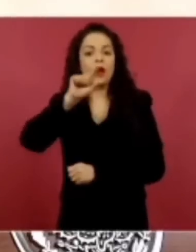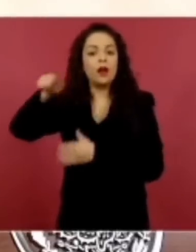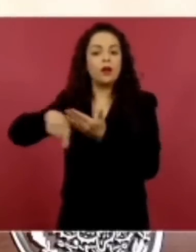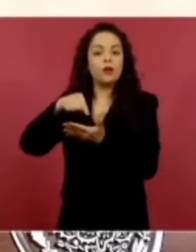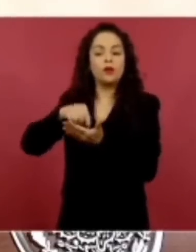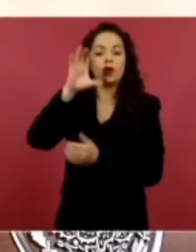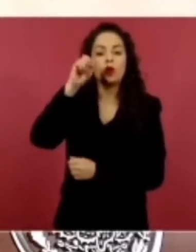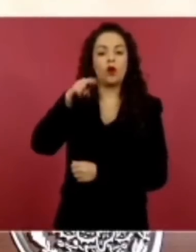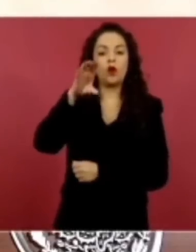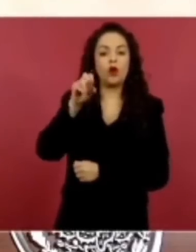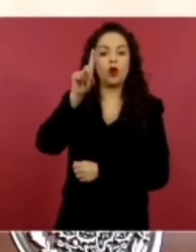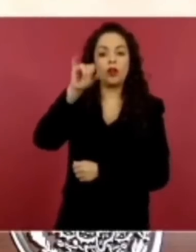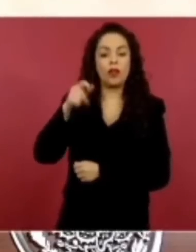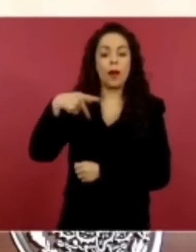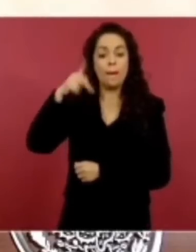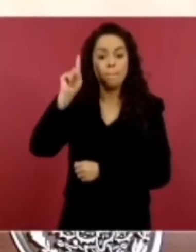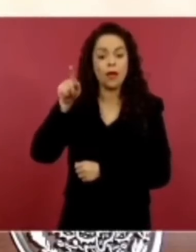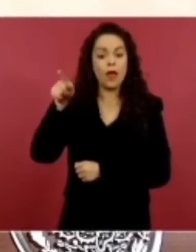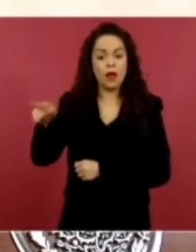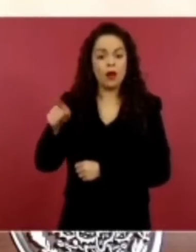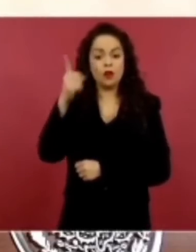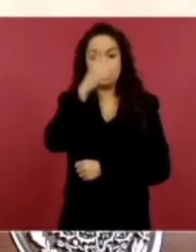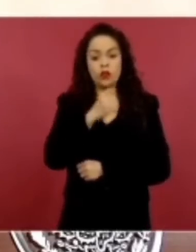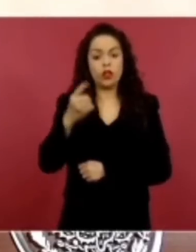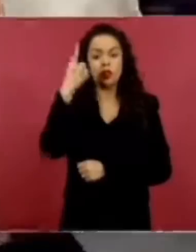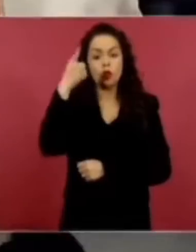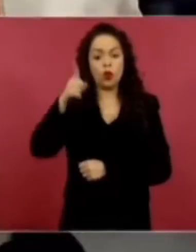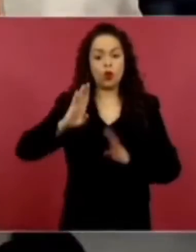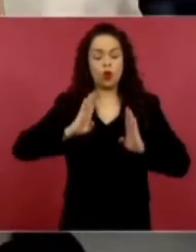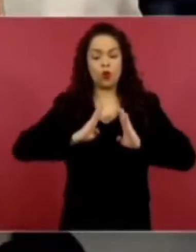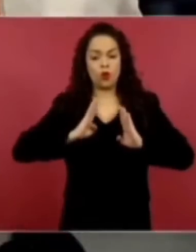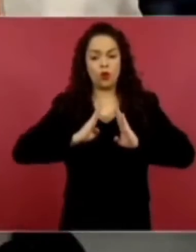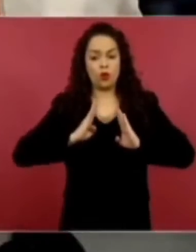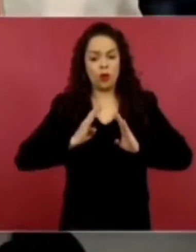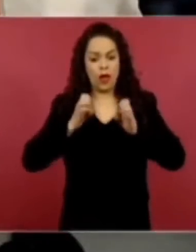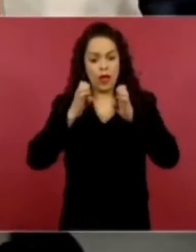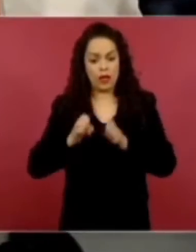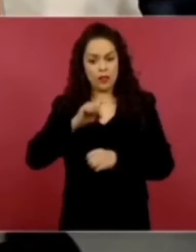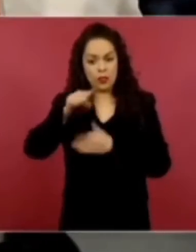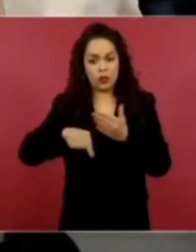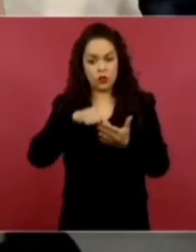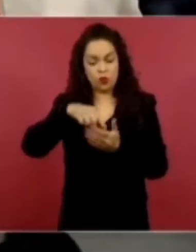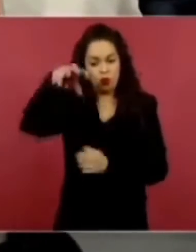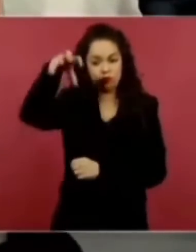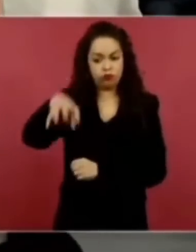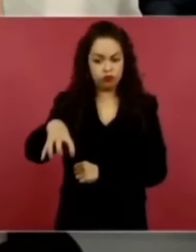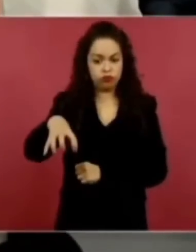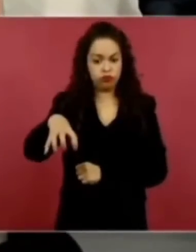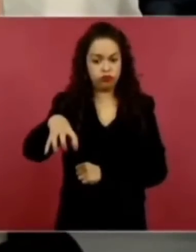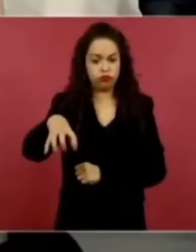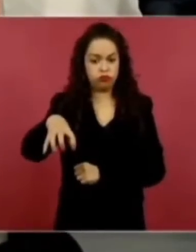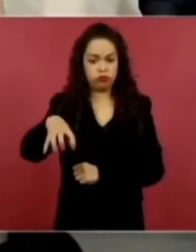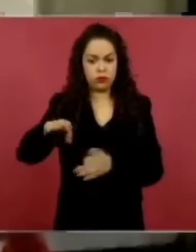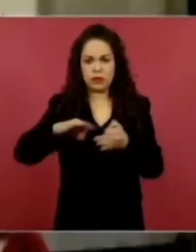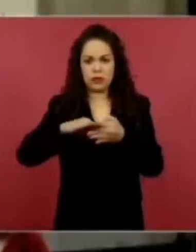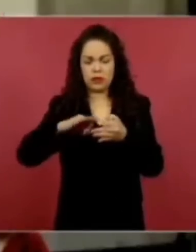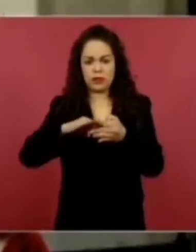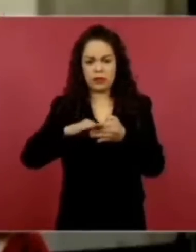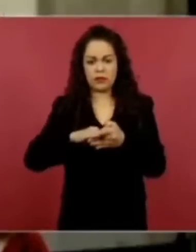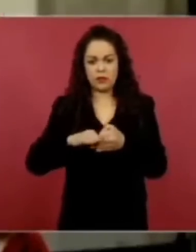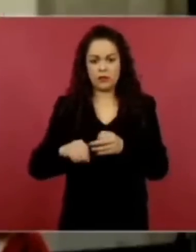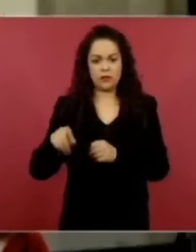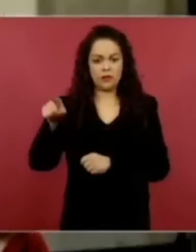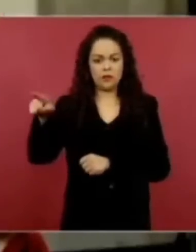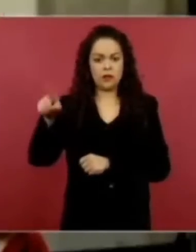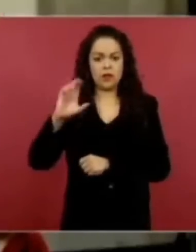del cuartel general del 101 Batallón de Infantería, que está destacamentado ahí a unos kilómetros de Chico